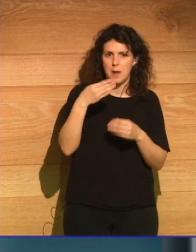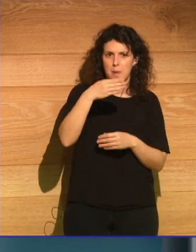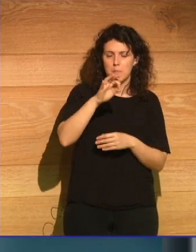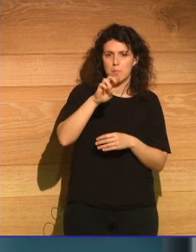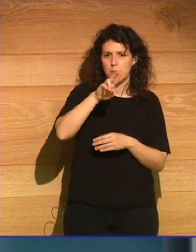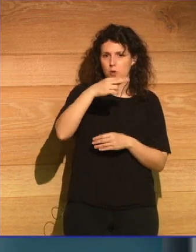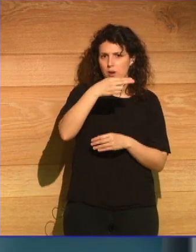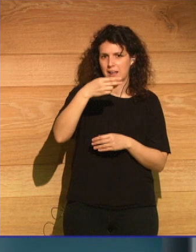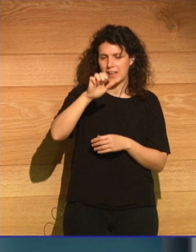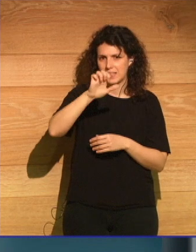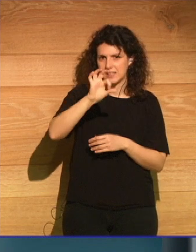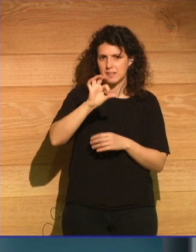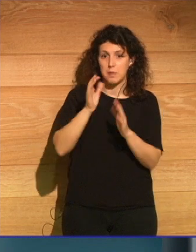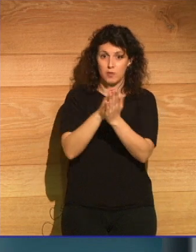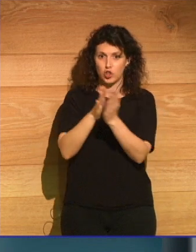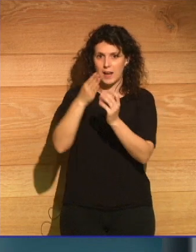biblioteca de Babel.